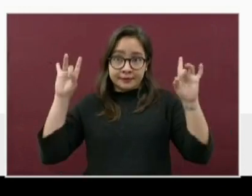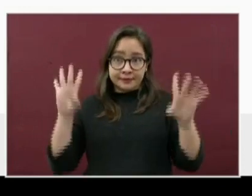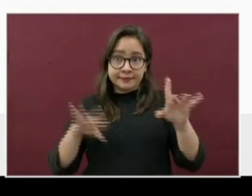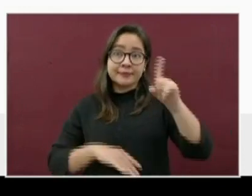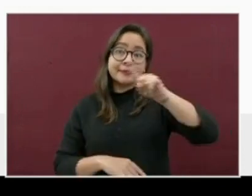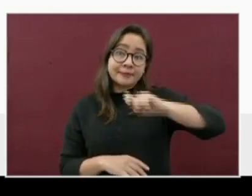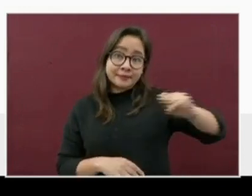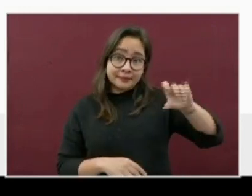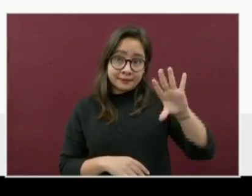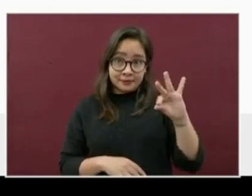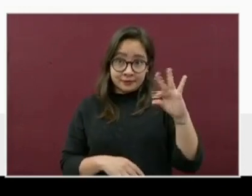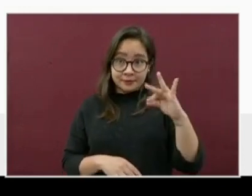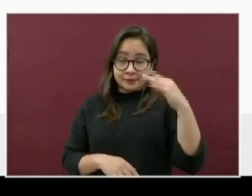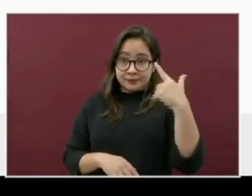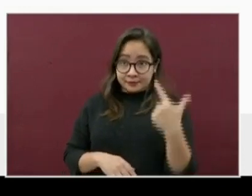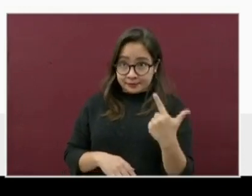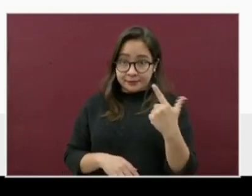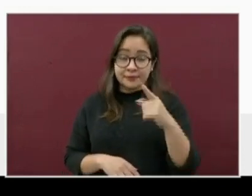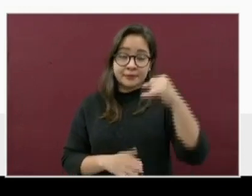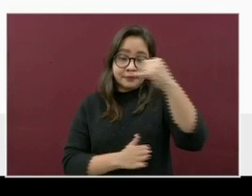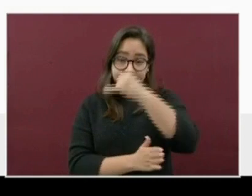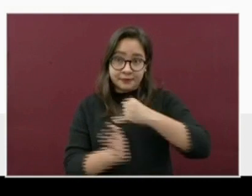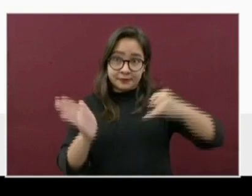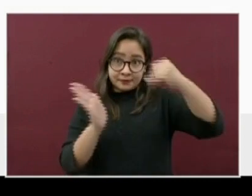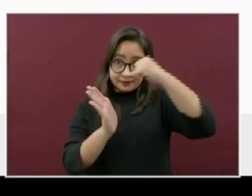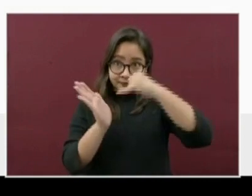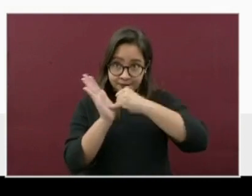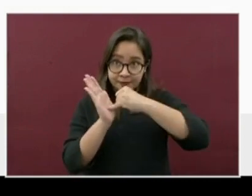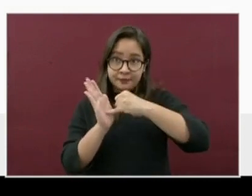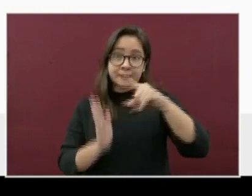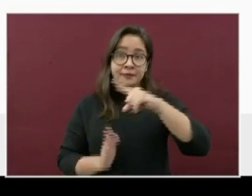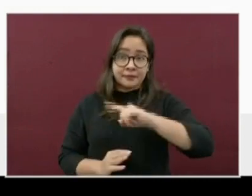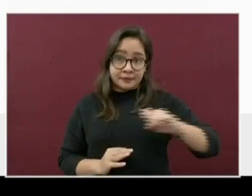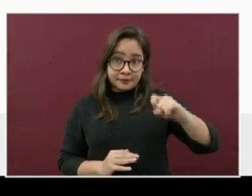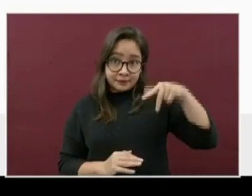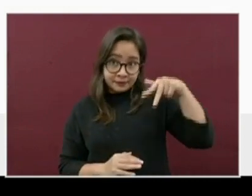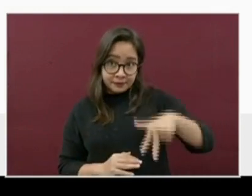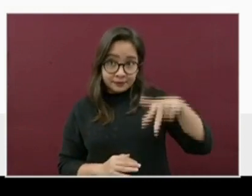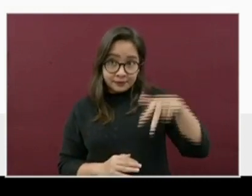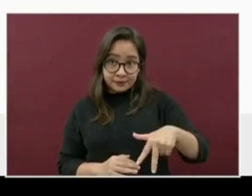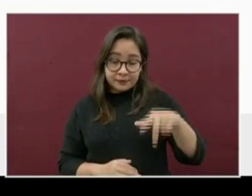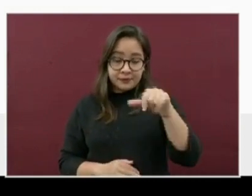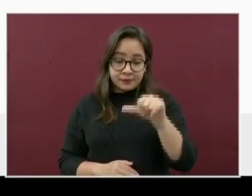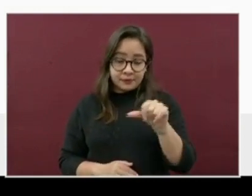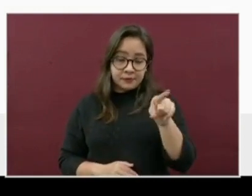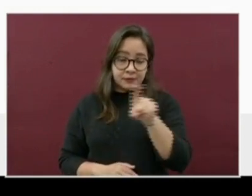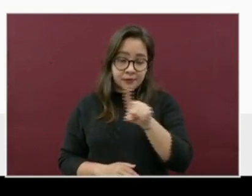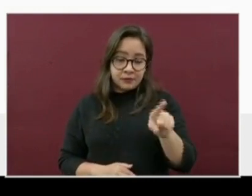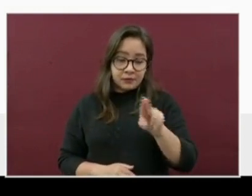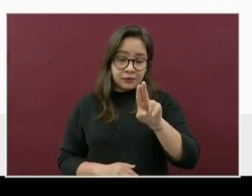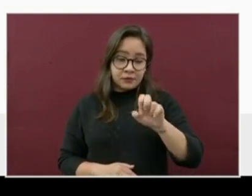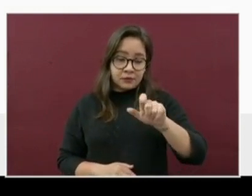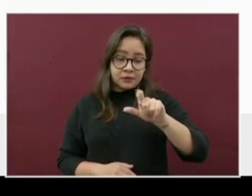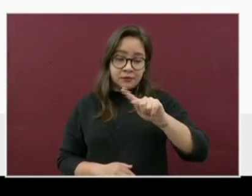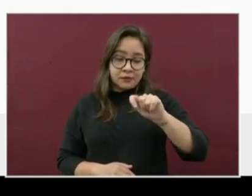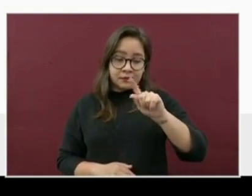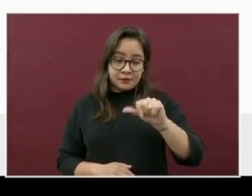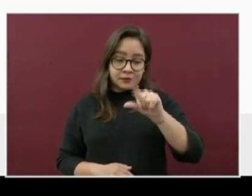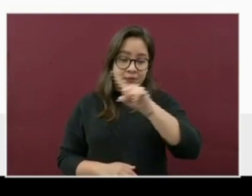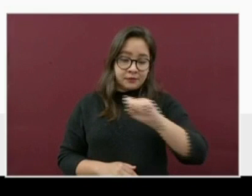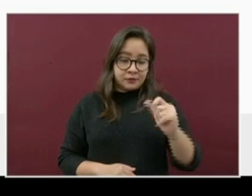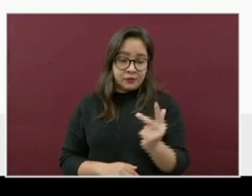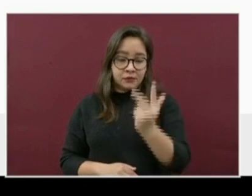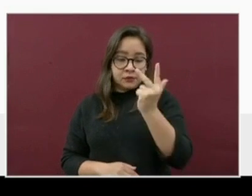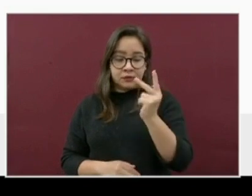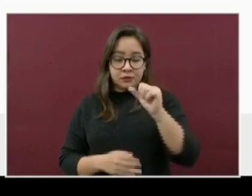Cabada, 147. Isla, con 118. José Azueta, 108. Y